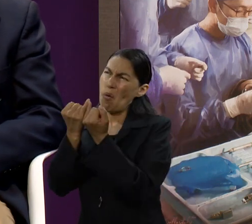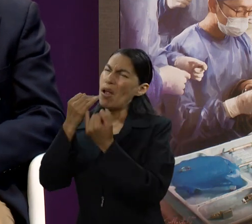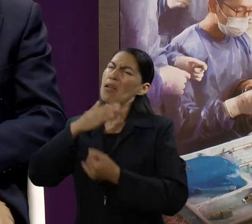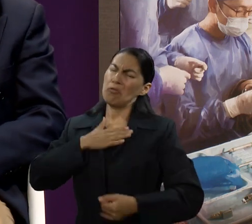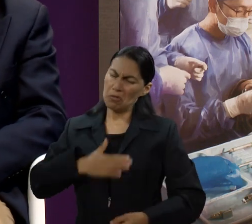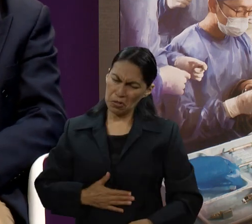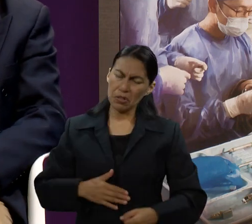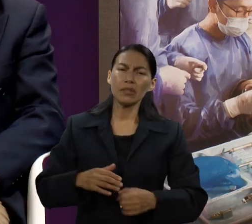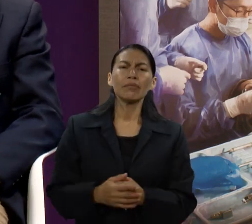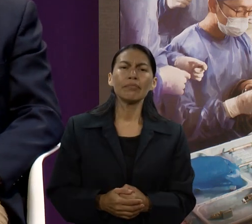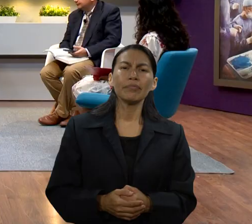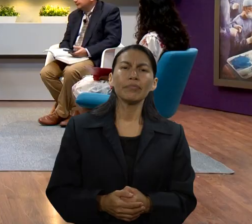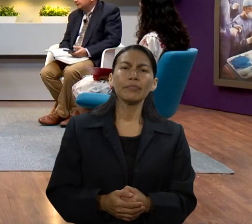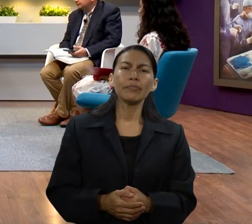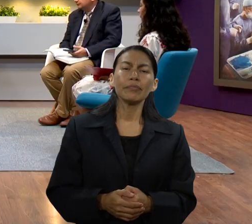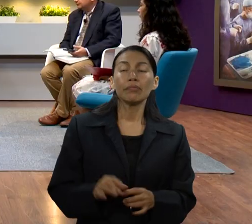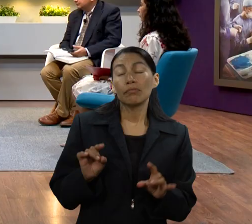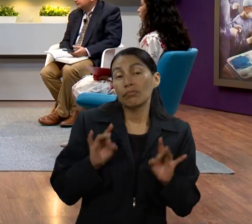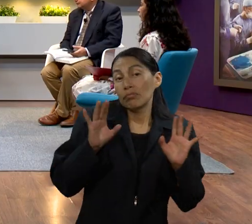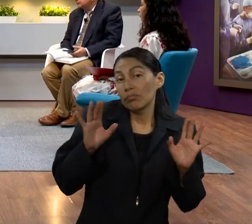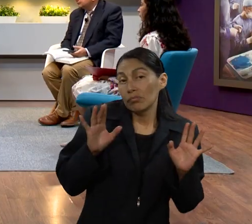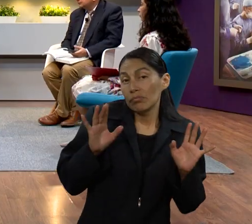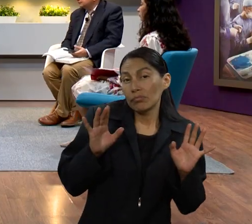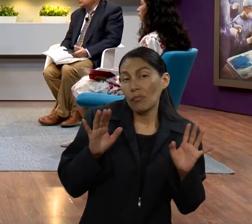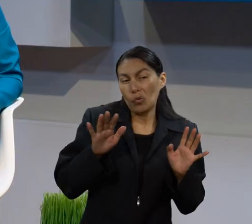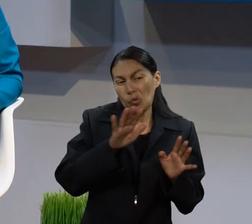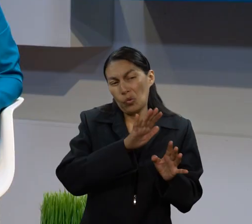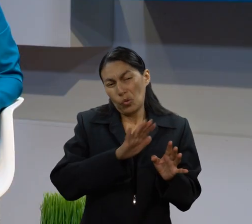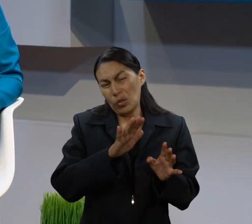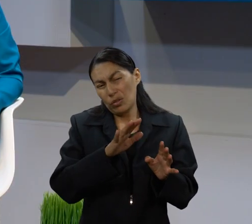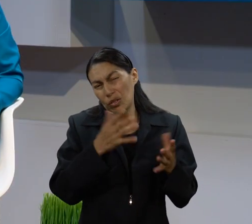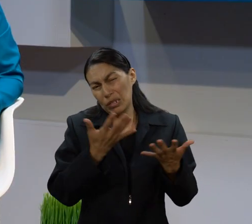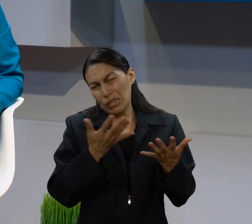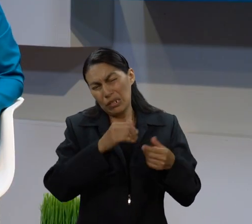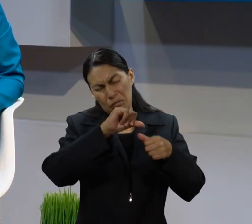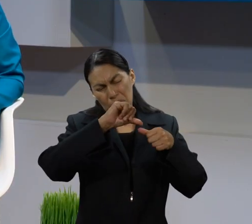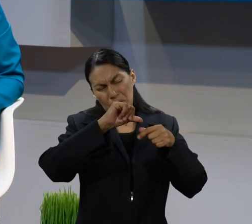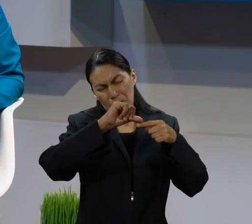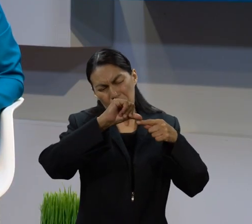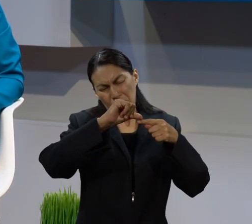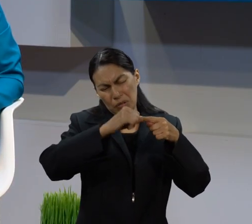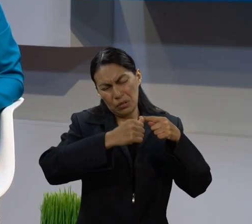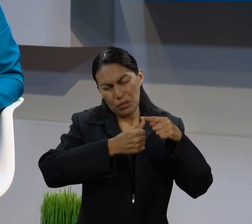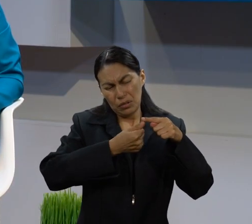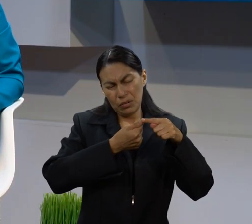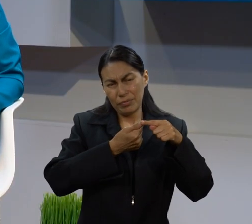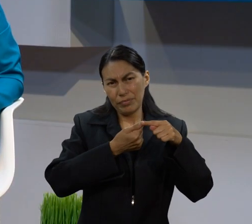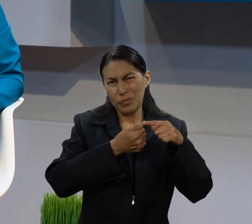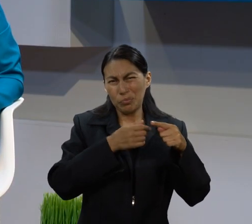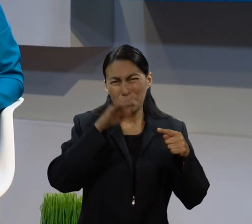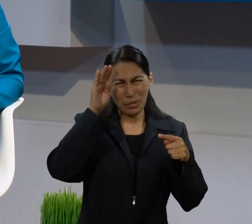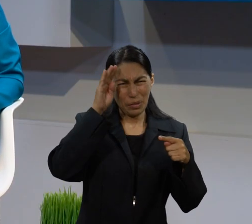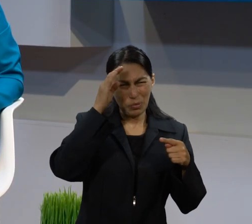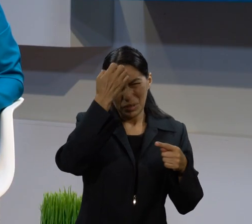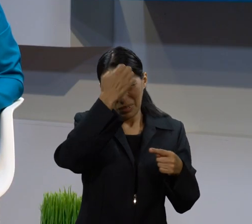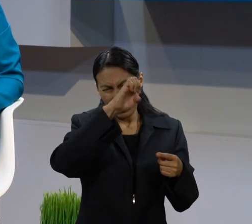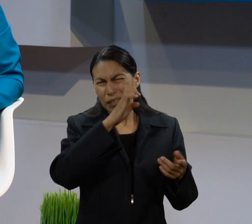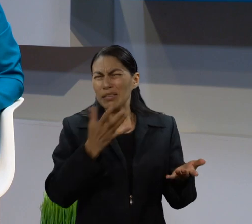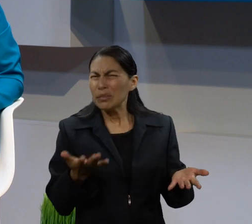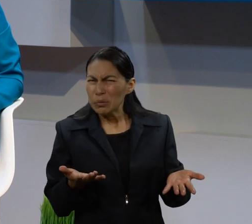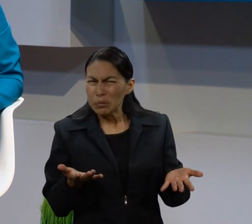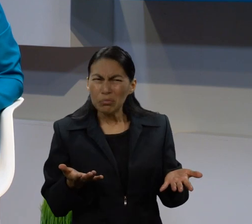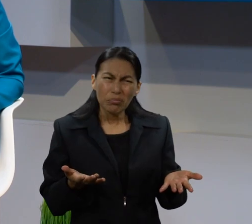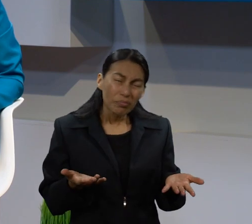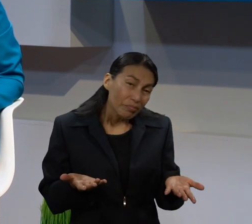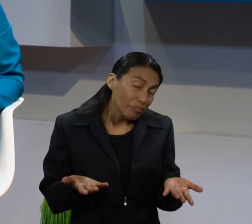De repente estos sacrificios o estos ceremoniales nos resultan extraños